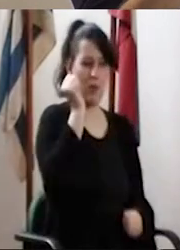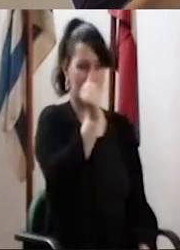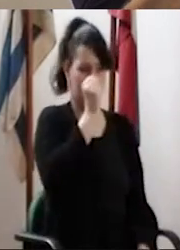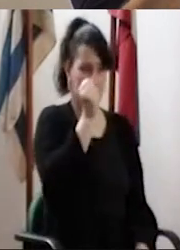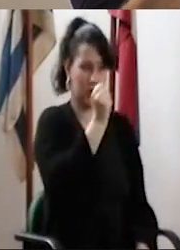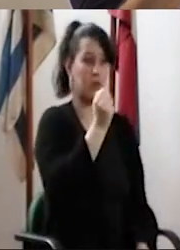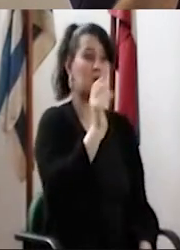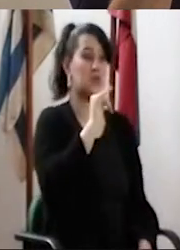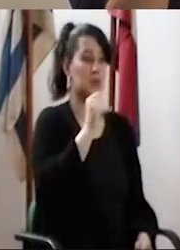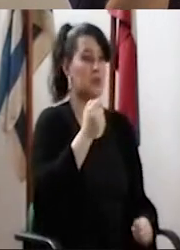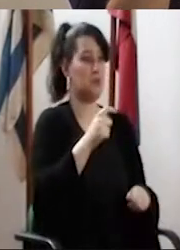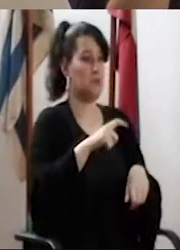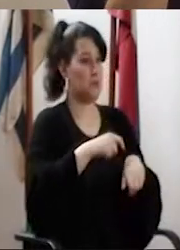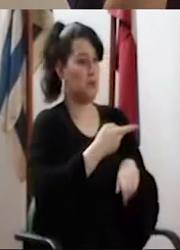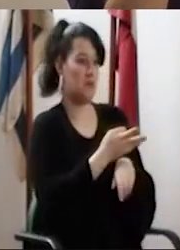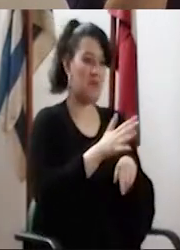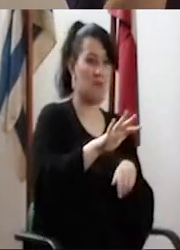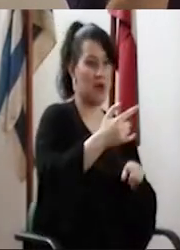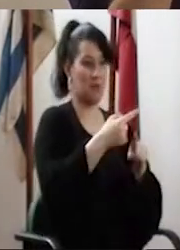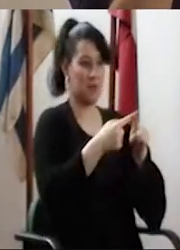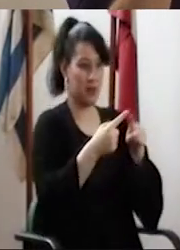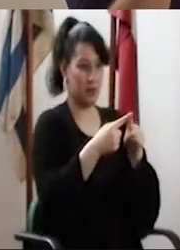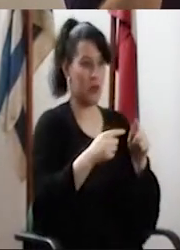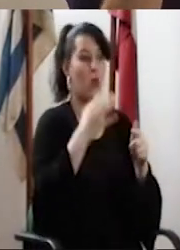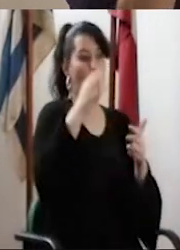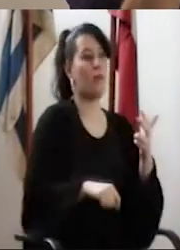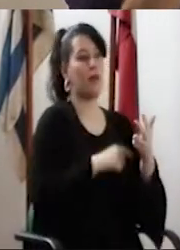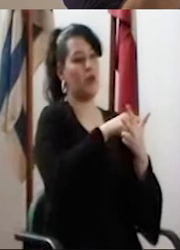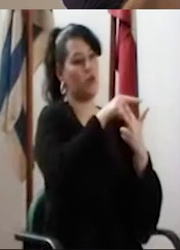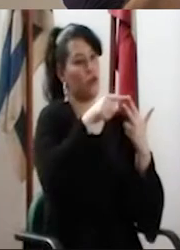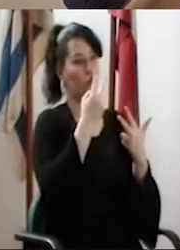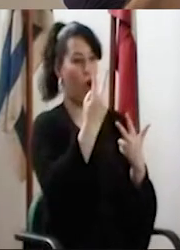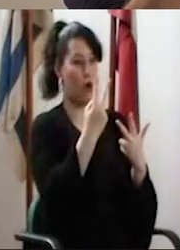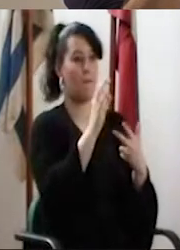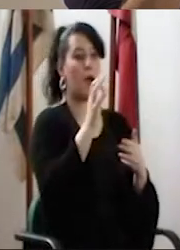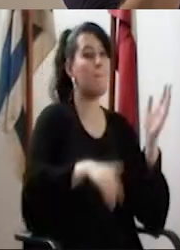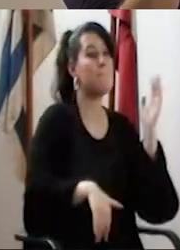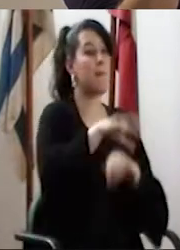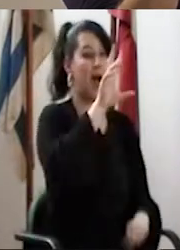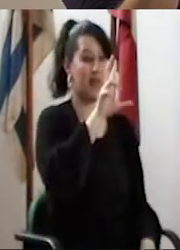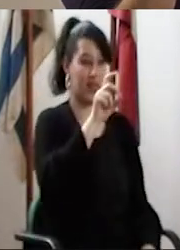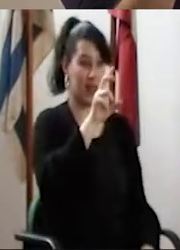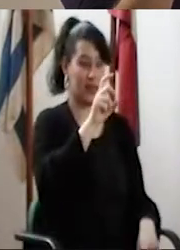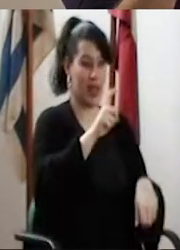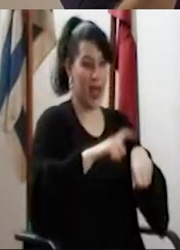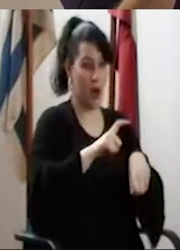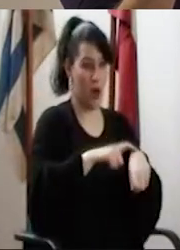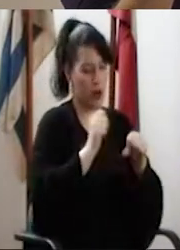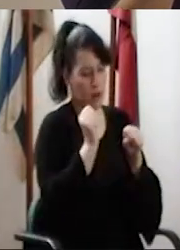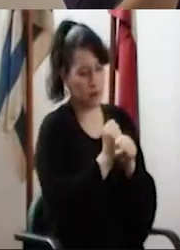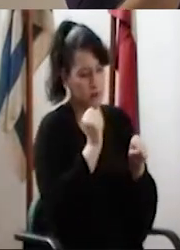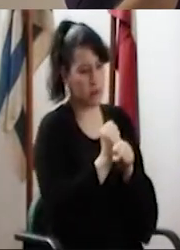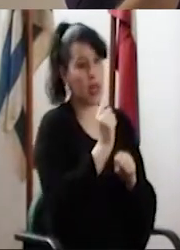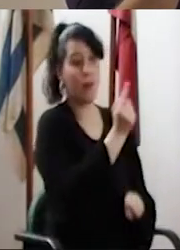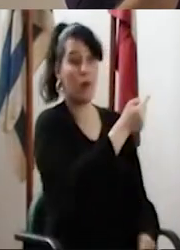Enseñanza, esencialmente. El que tenga una carga horaria media está obligado a cumplir dos, pero el que tenga más de 30 horas